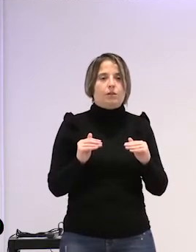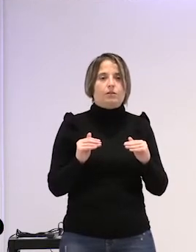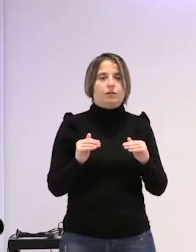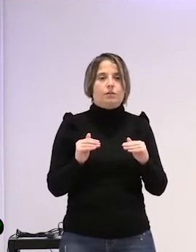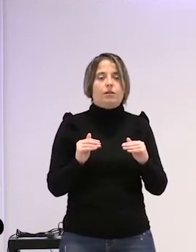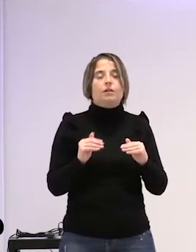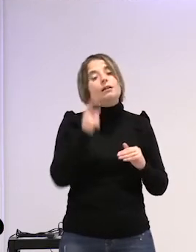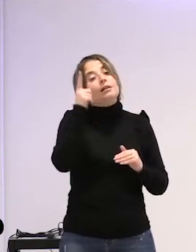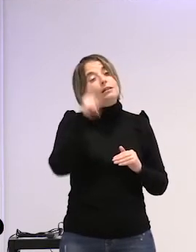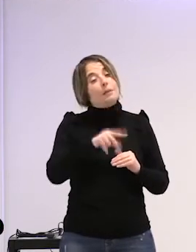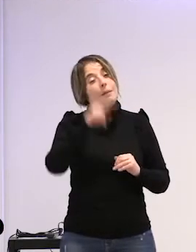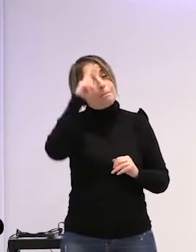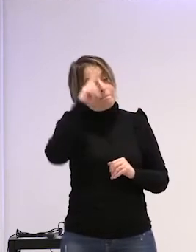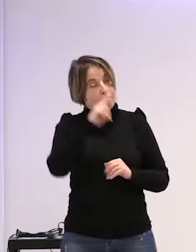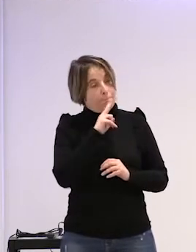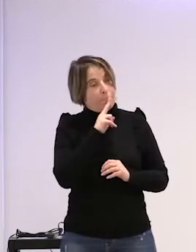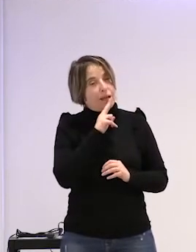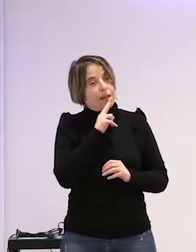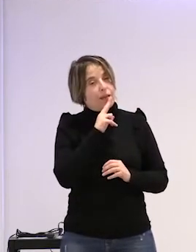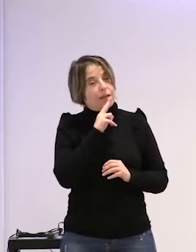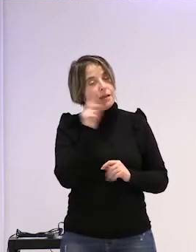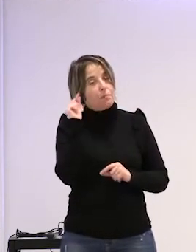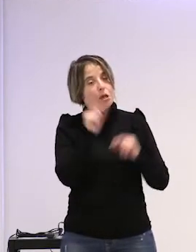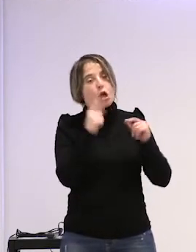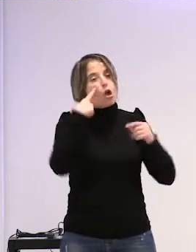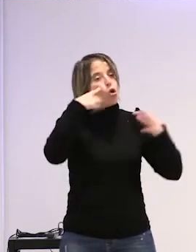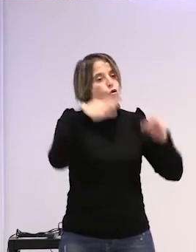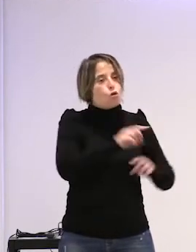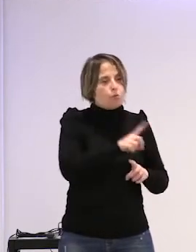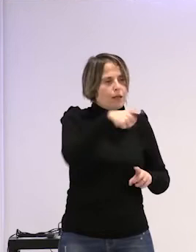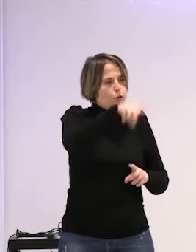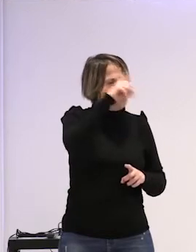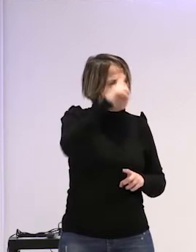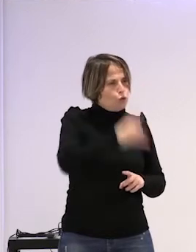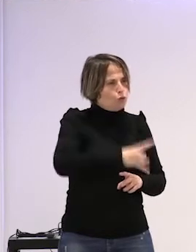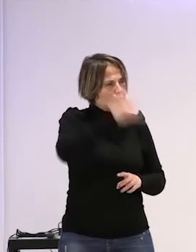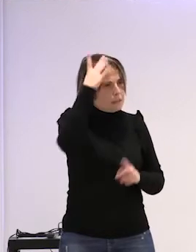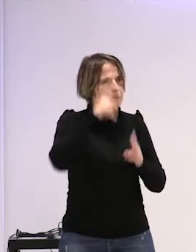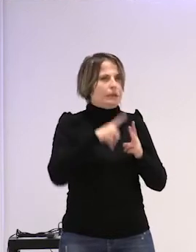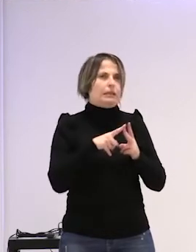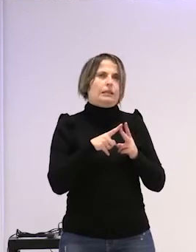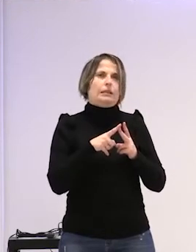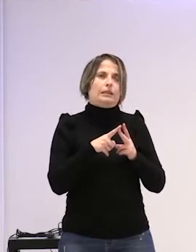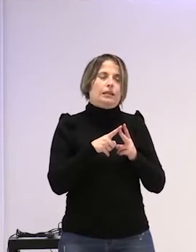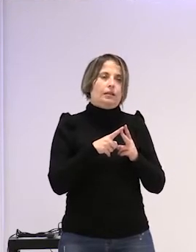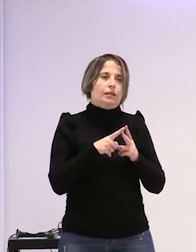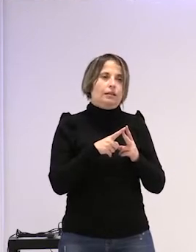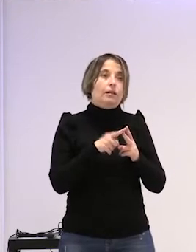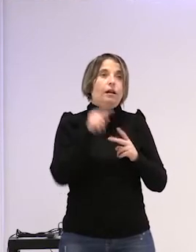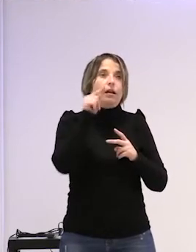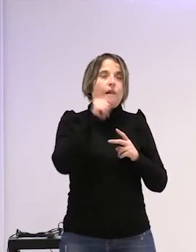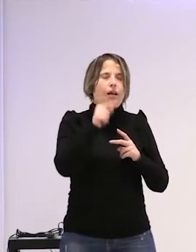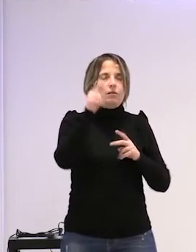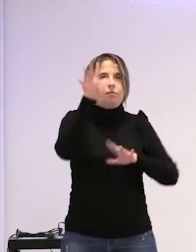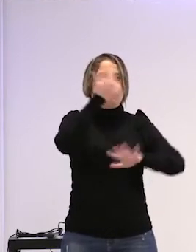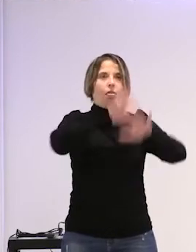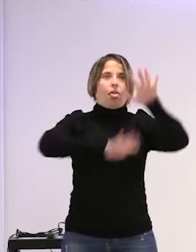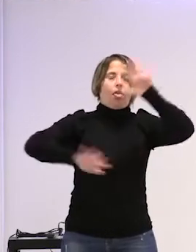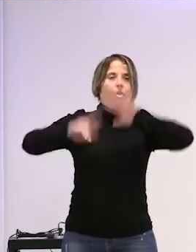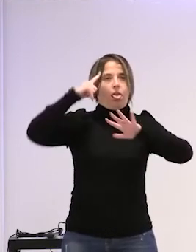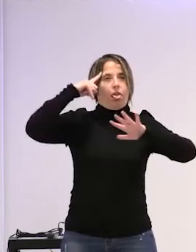constantemente también del padre él no es verdad te lo estás inventando y eso las confunde